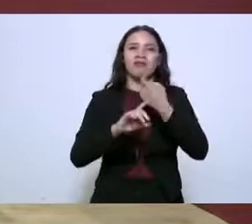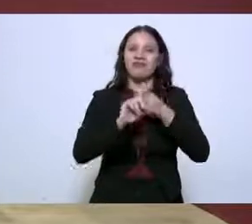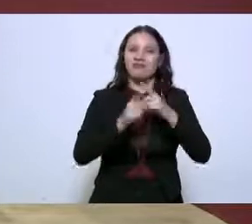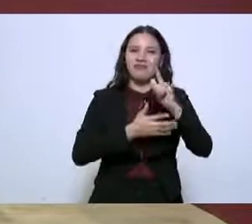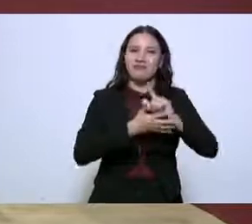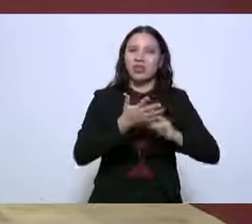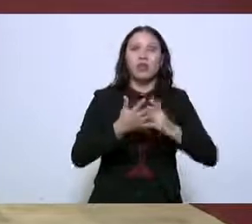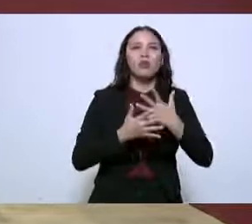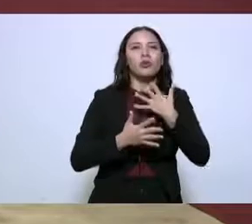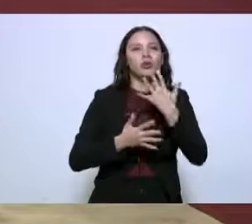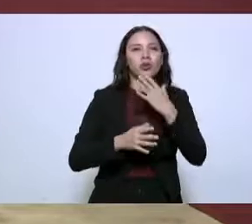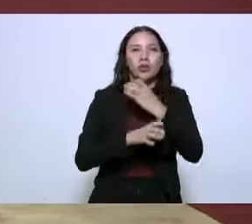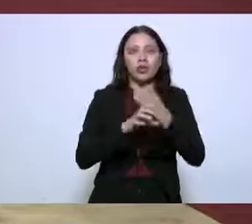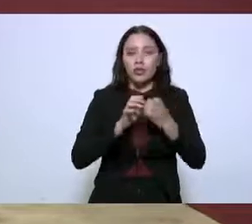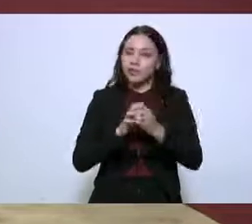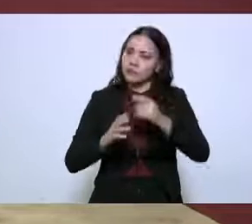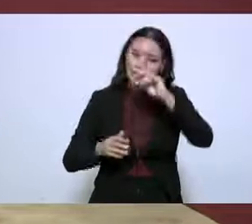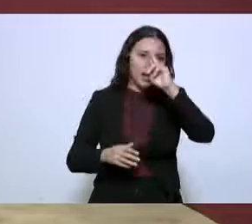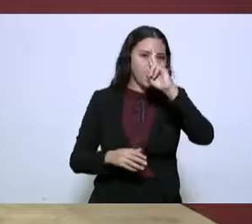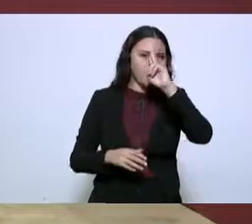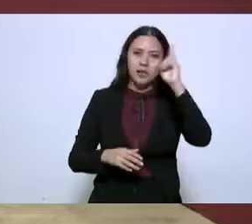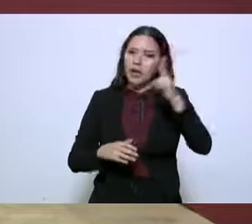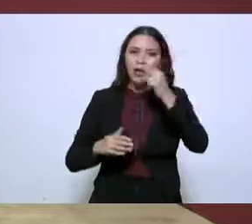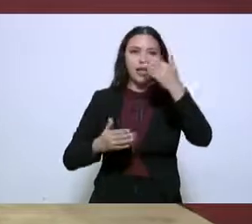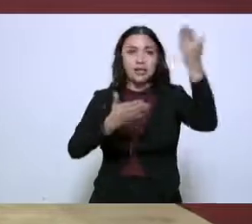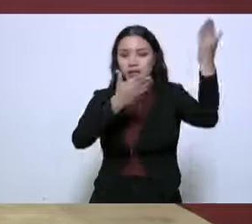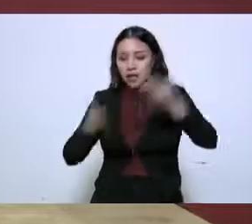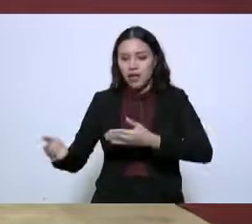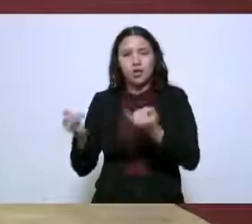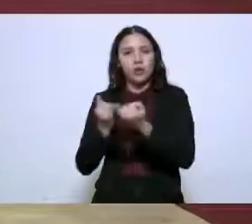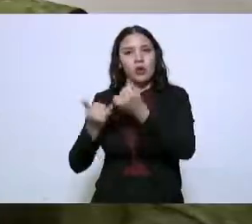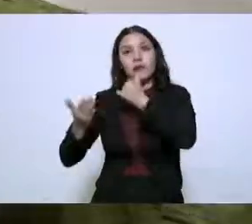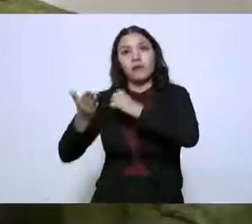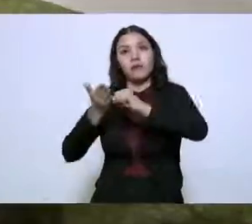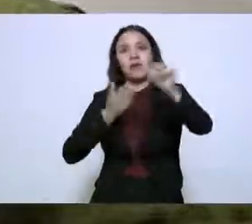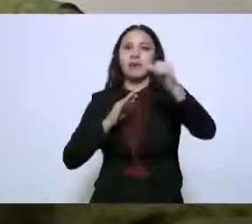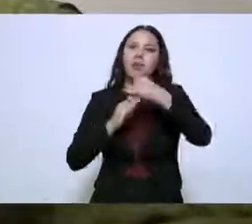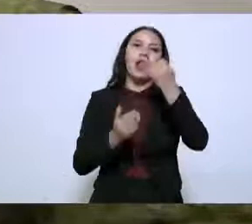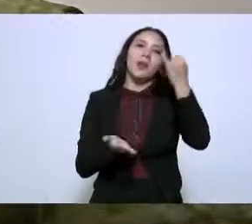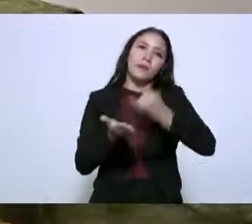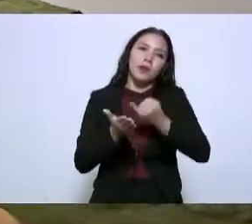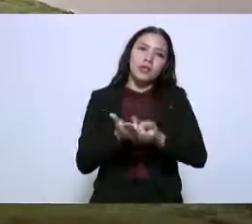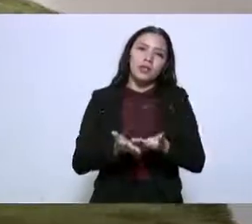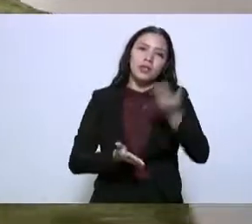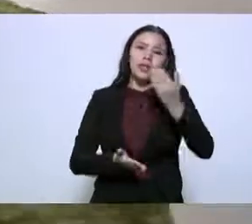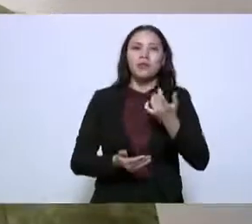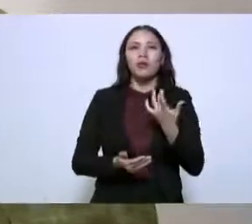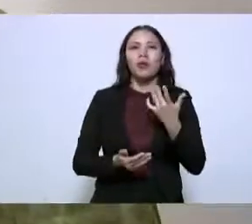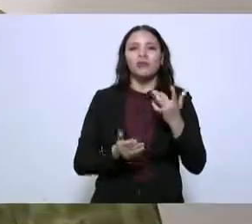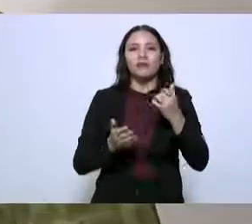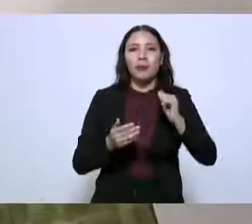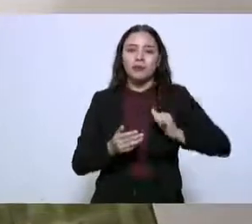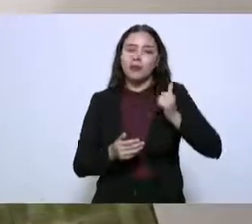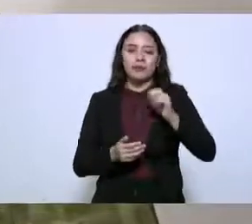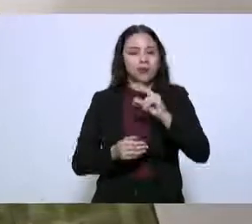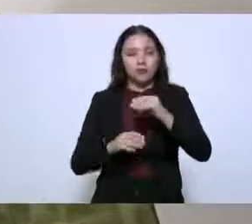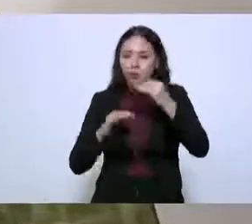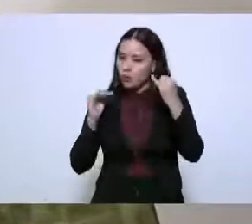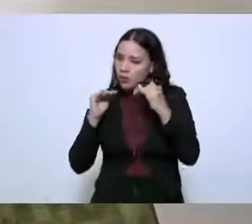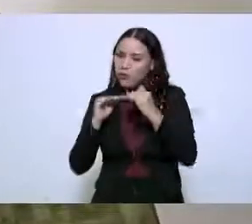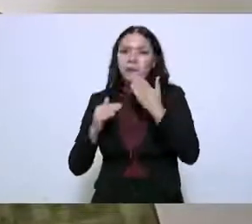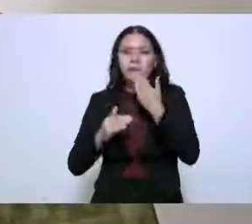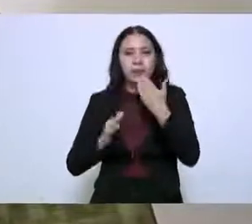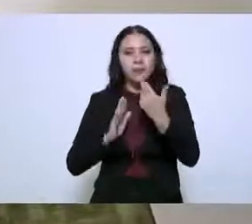hidrocarburos y además también evitar la evasión de impuestos. Sobre este particular, en las aduanas se está